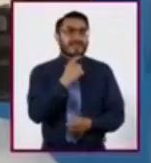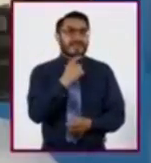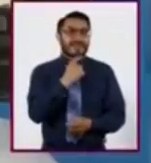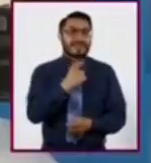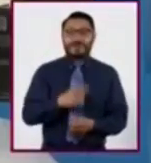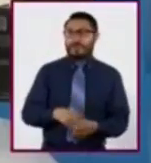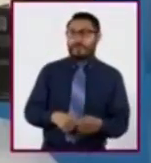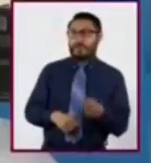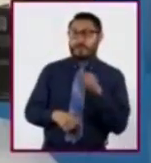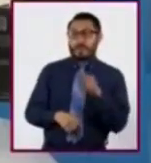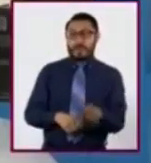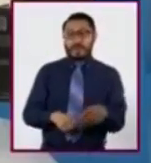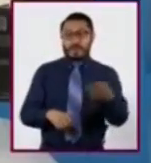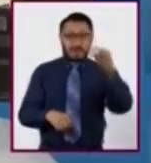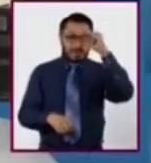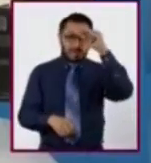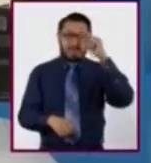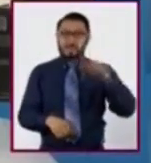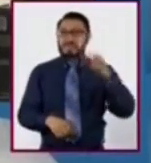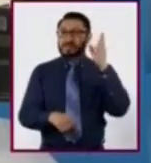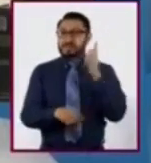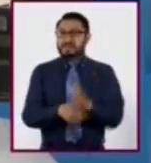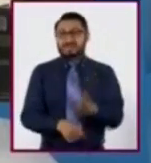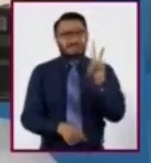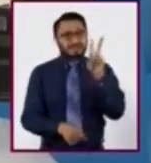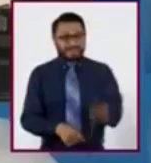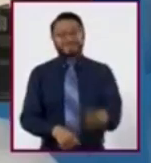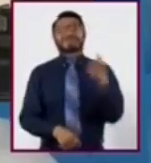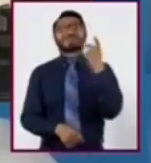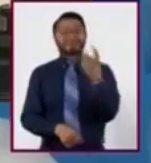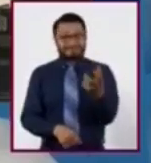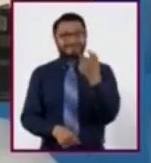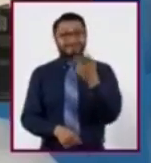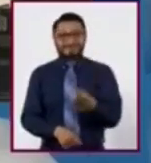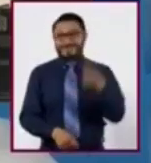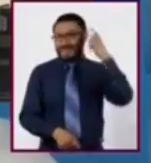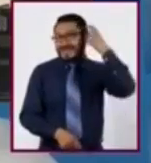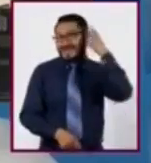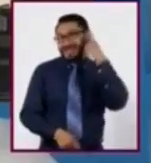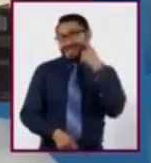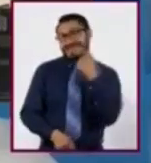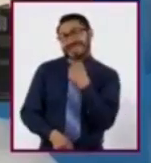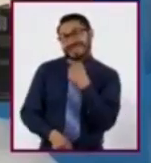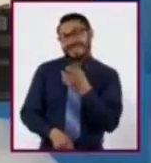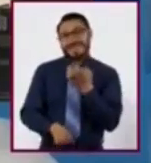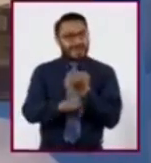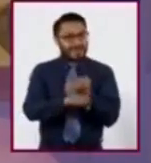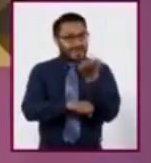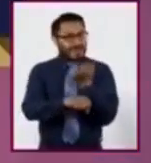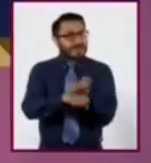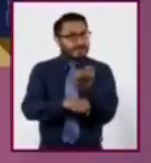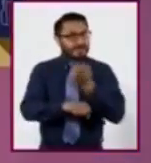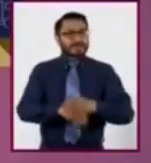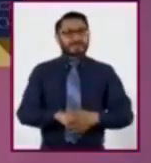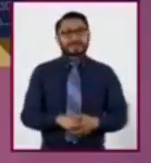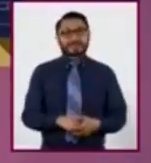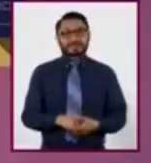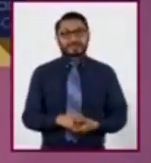Oye, eres muy buena para las adivinanzas porque efectivamente el estado que recorreremos hoy es Guerrero.